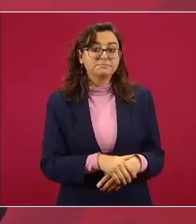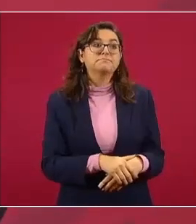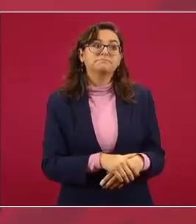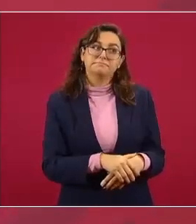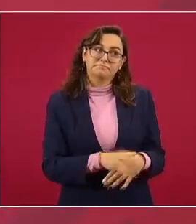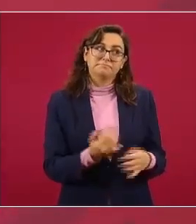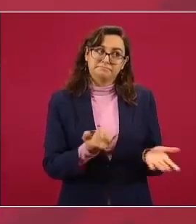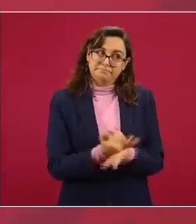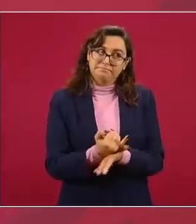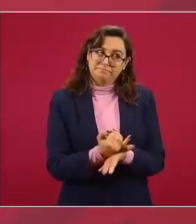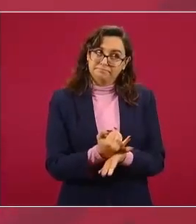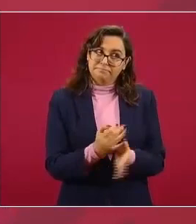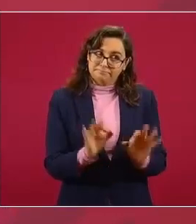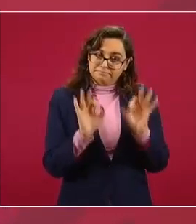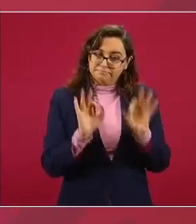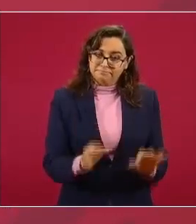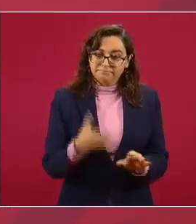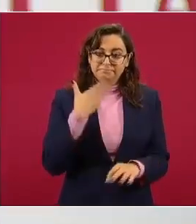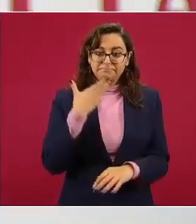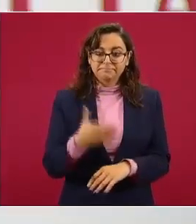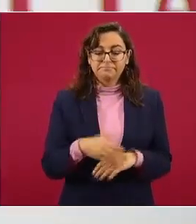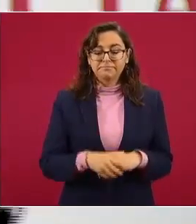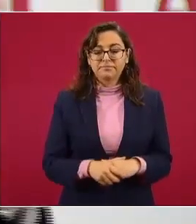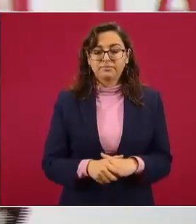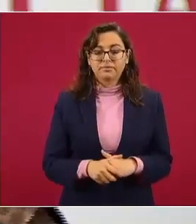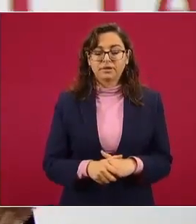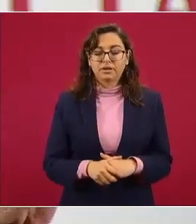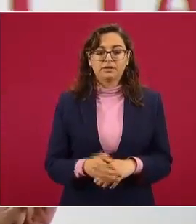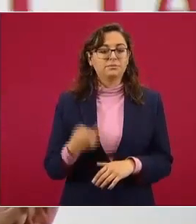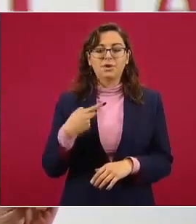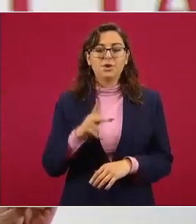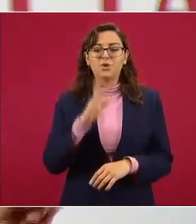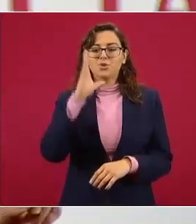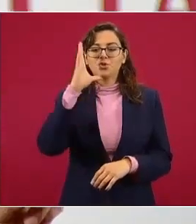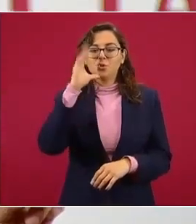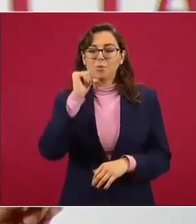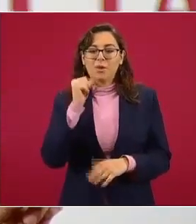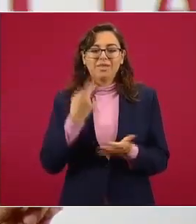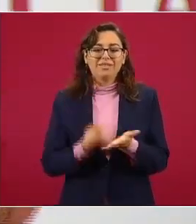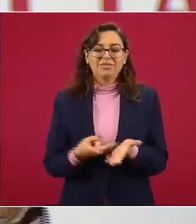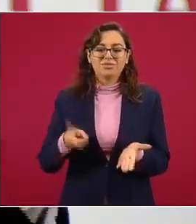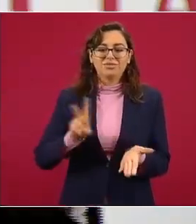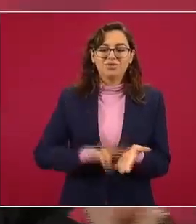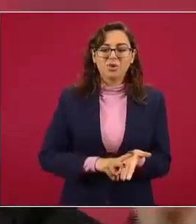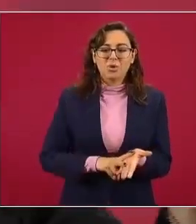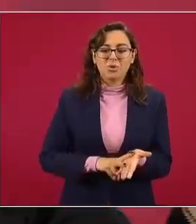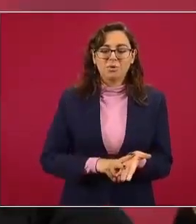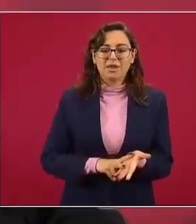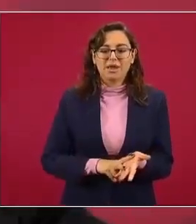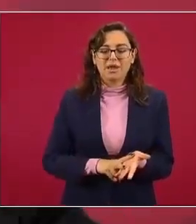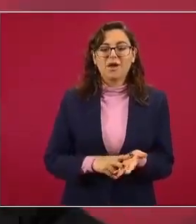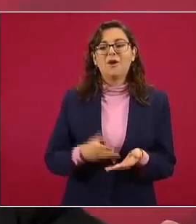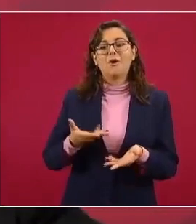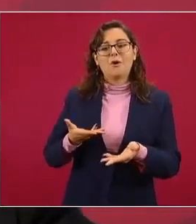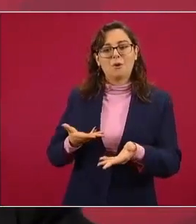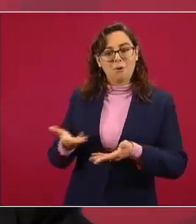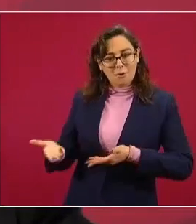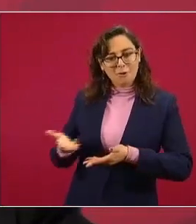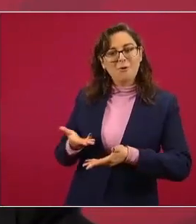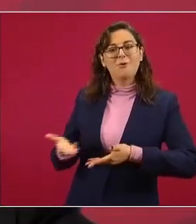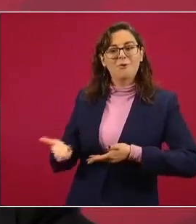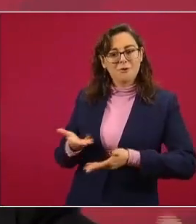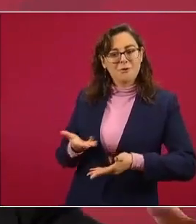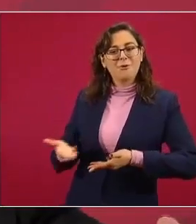correspondiente sus manos están pero no se pueden tener las dos no puedes tener una cooperación